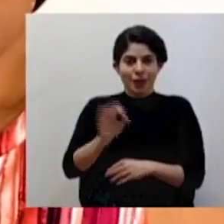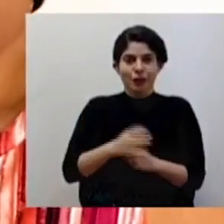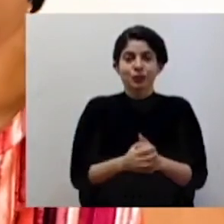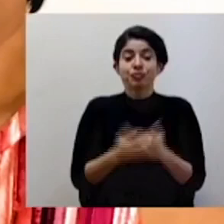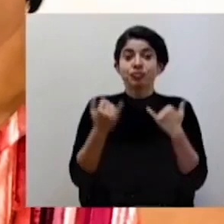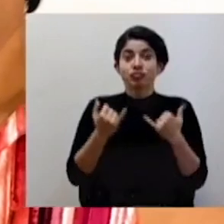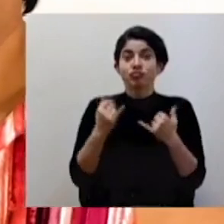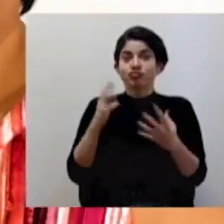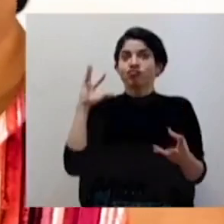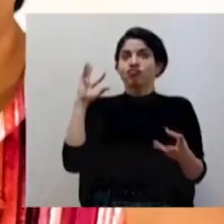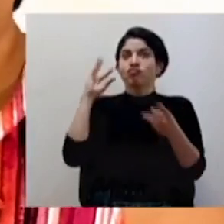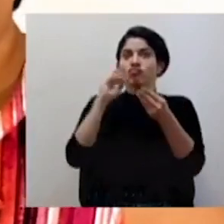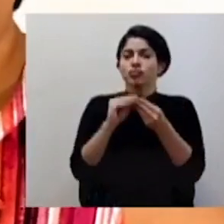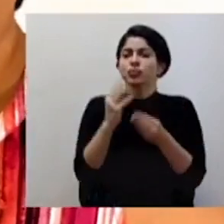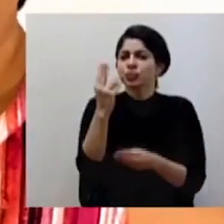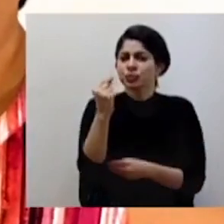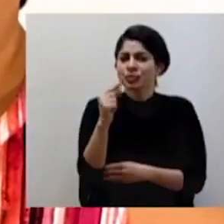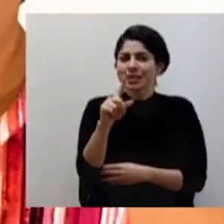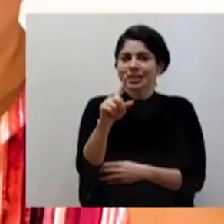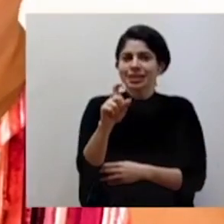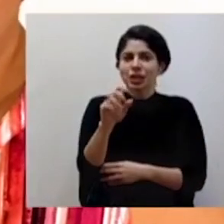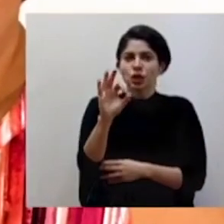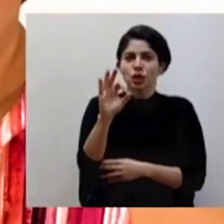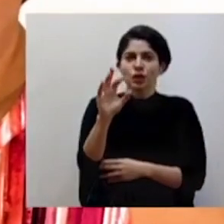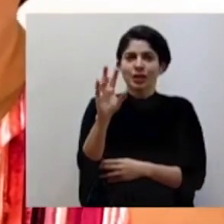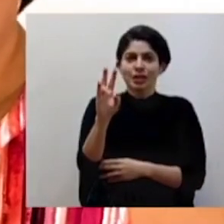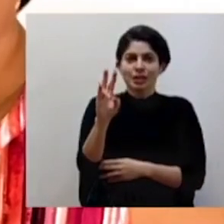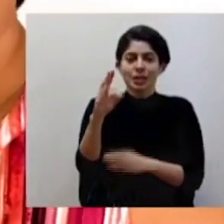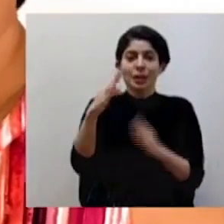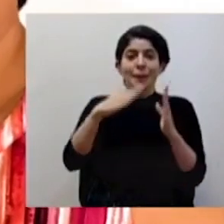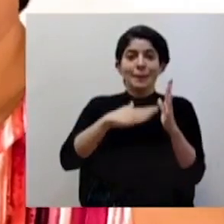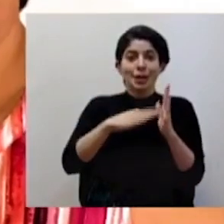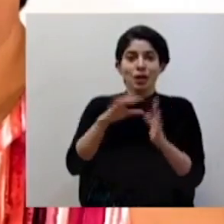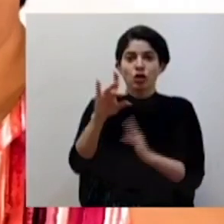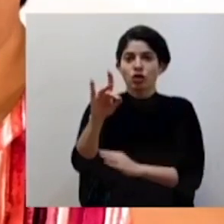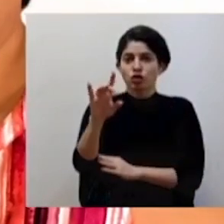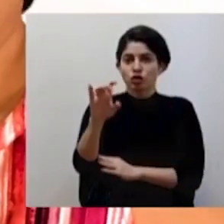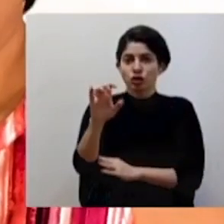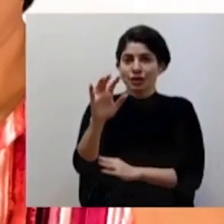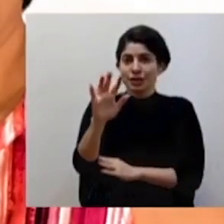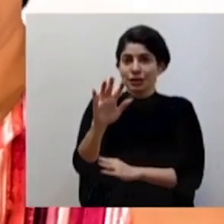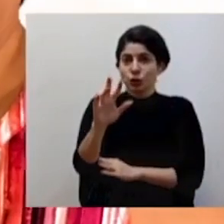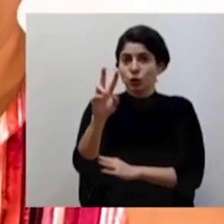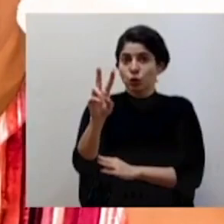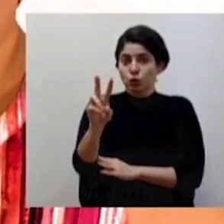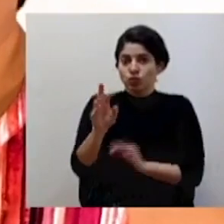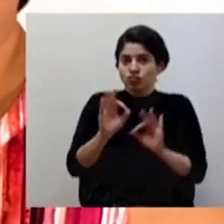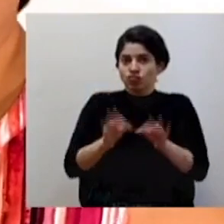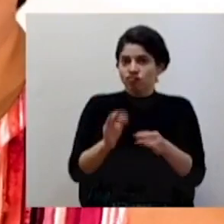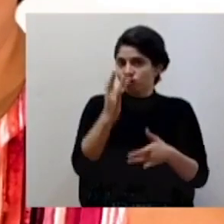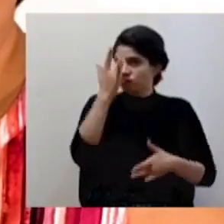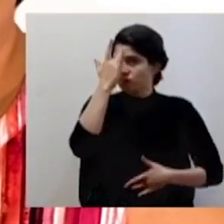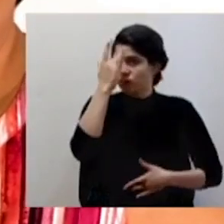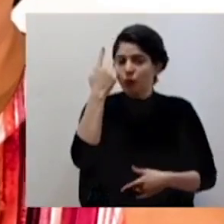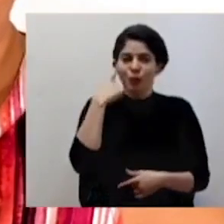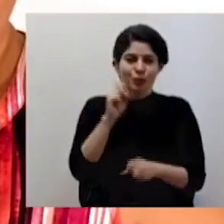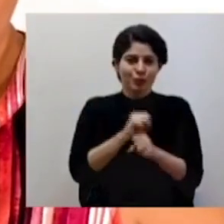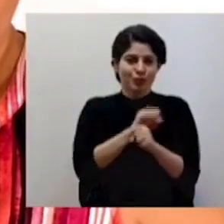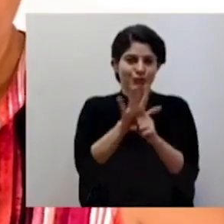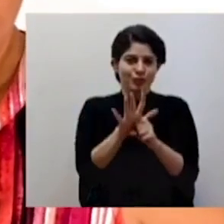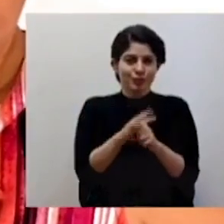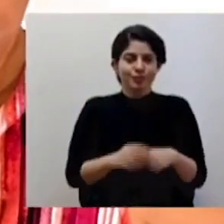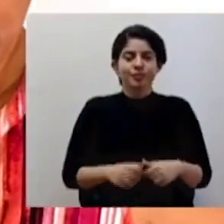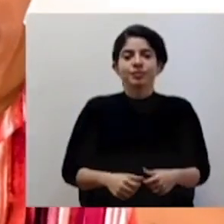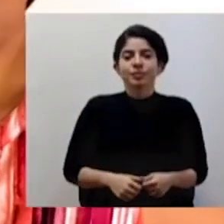llegando así a un total de 197 mil 852 casos confirmados por COVID-19.